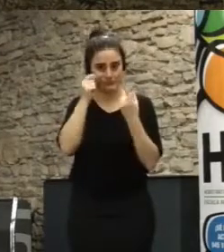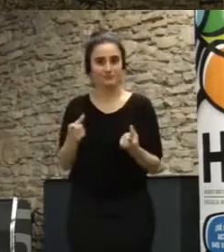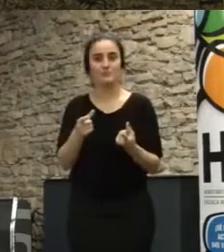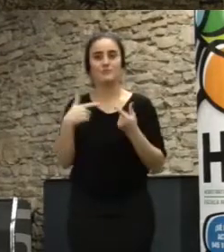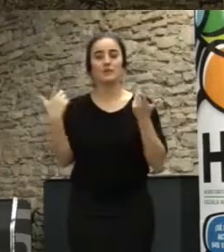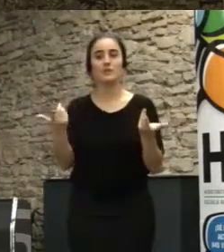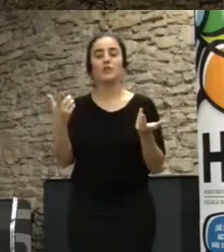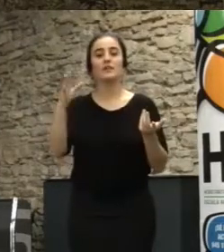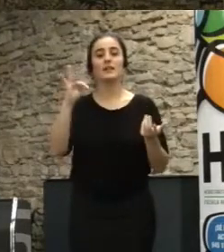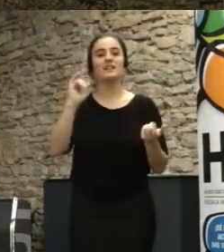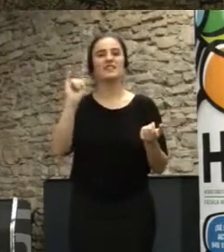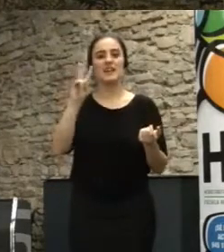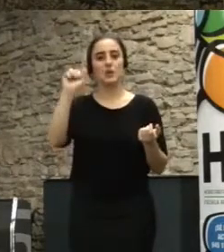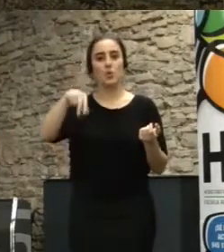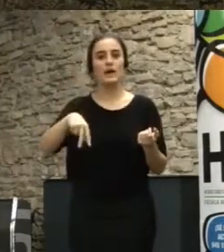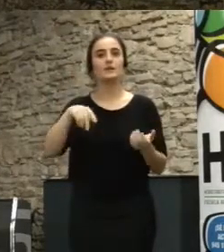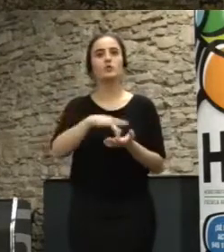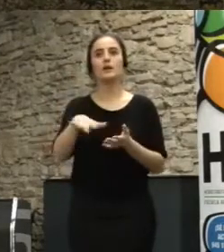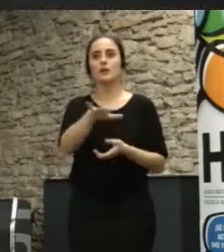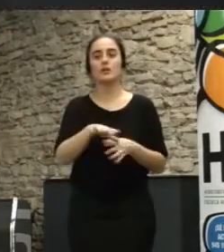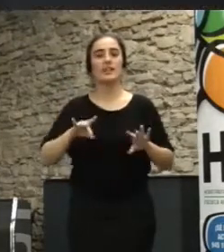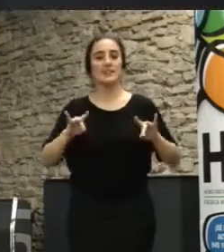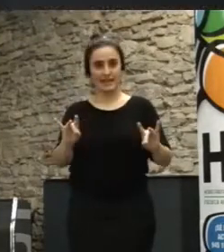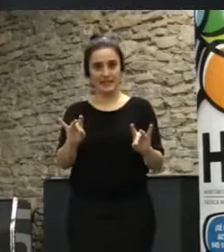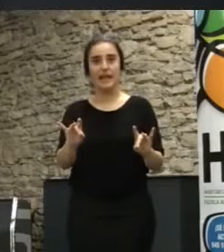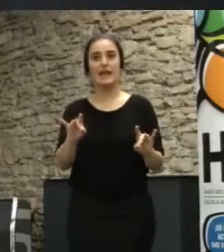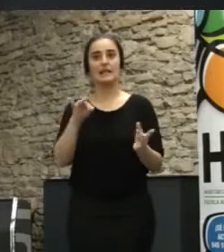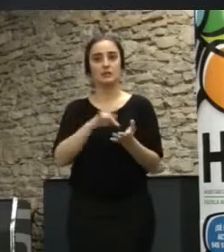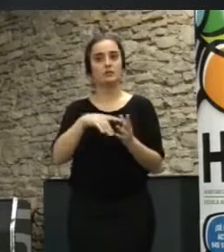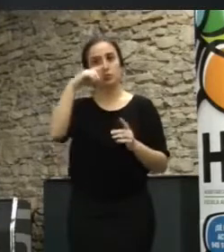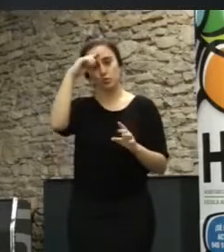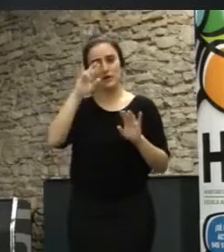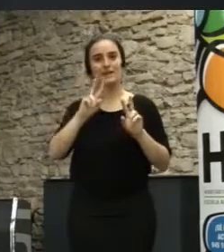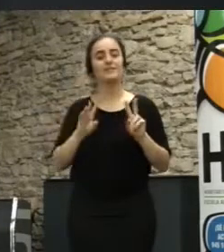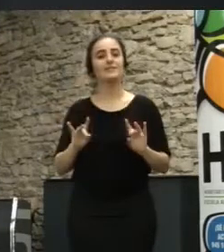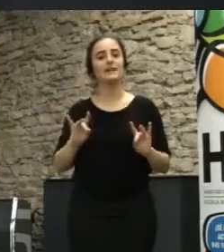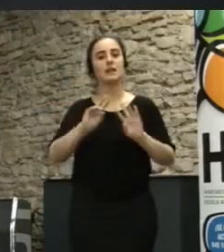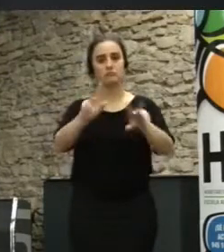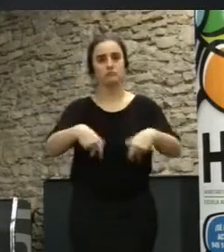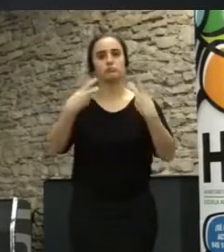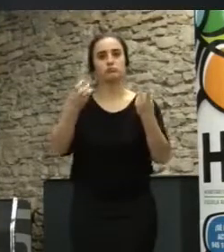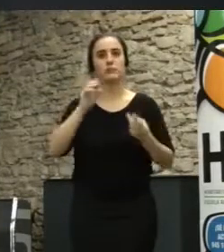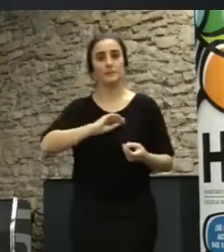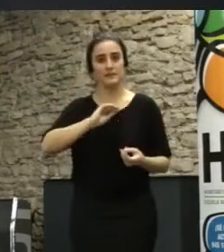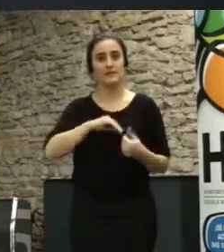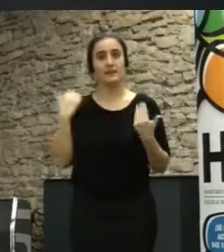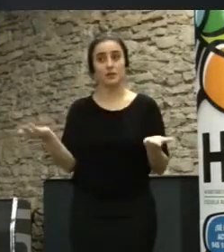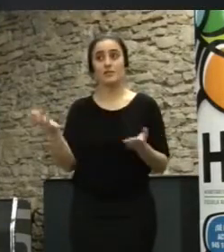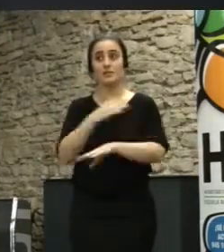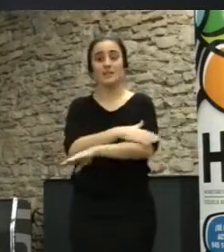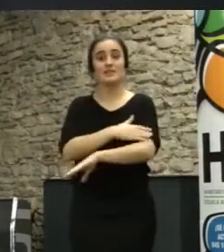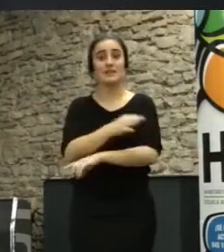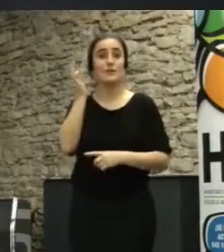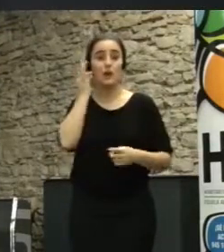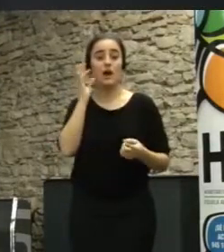Taiwán es un lugar muy digital, donde realmente hay mucha innovación en cultura digital y, bueno, Audrey Tang es un personaje, de hecho es trans,